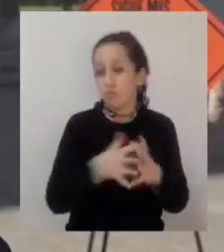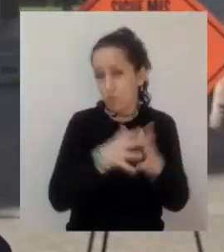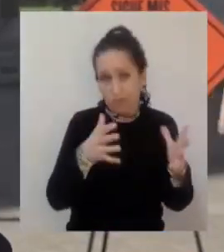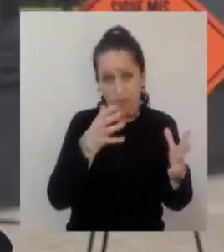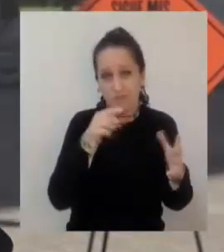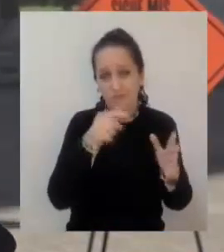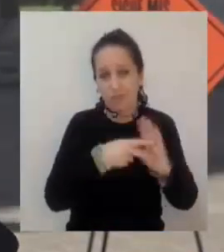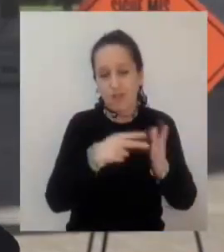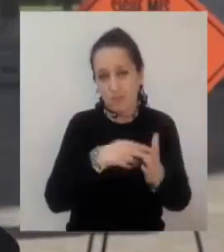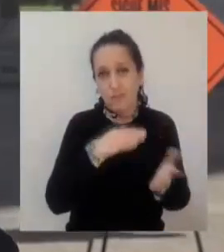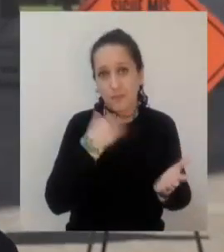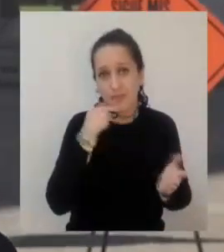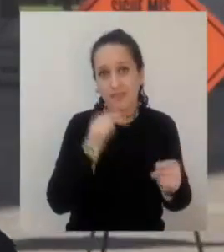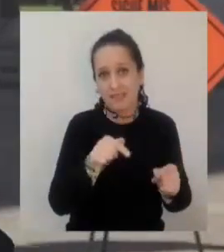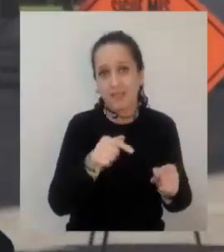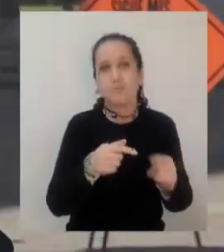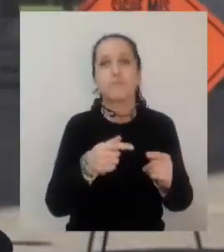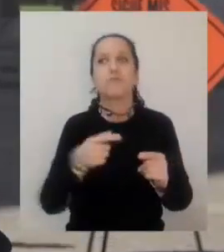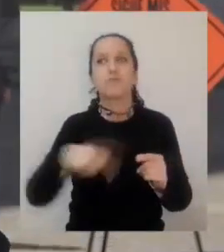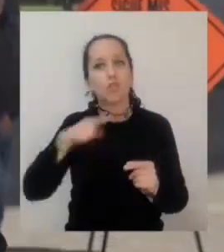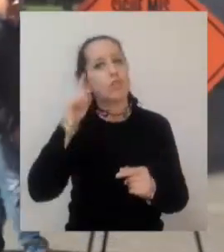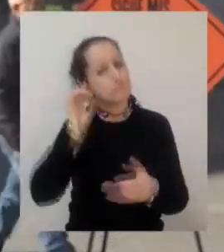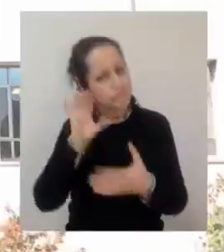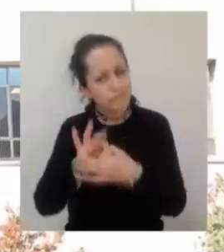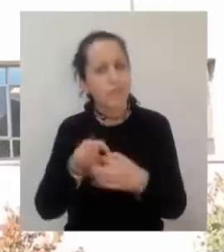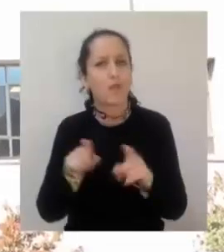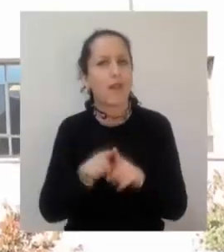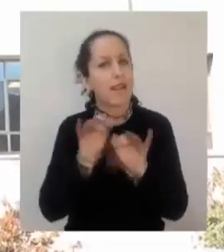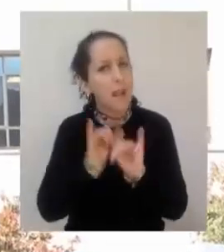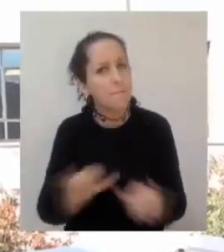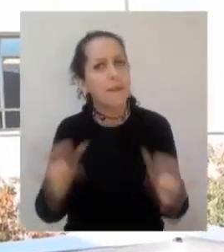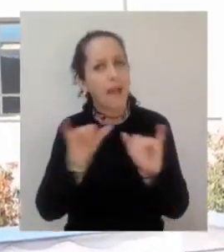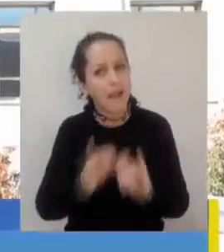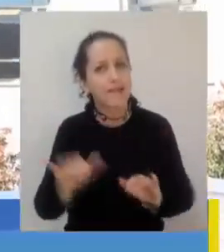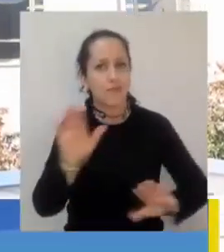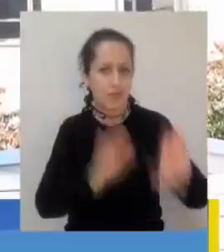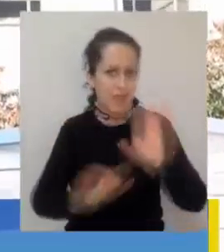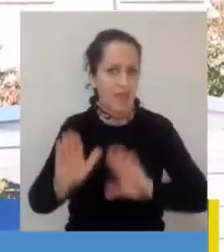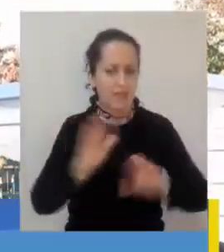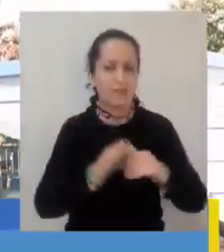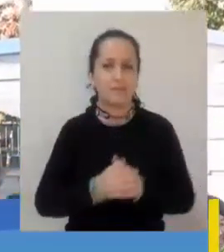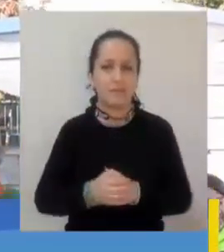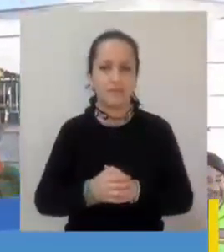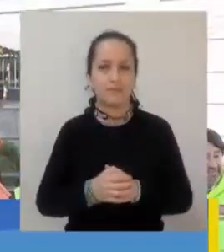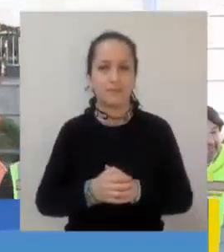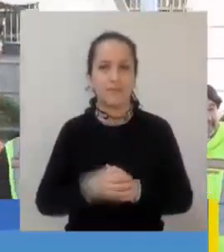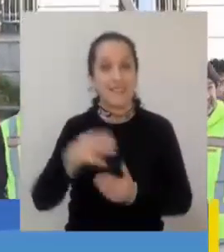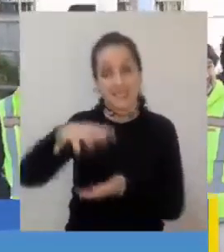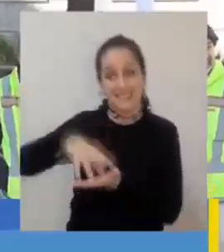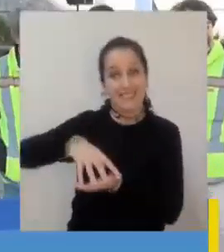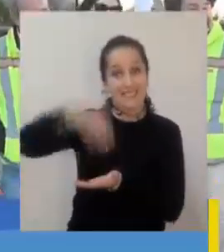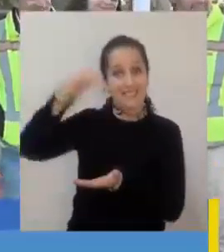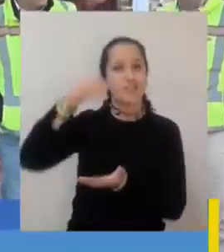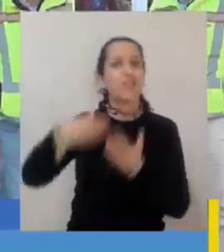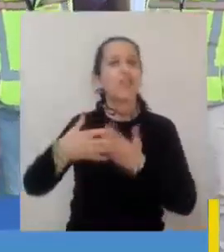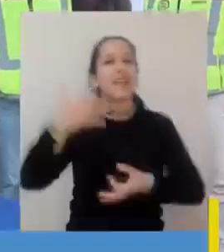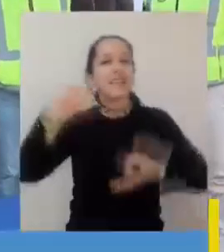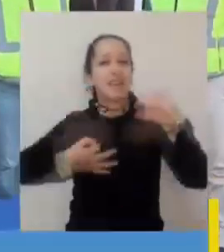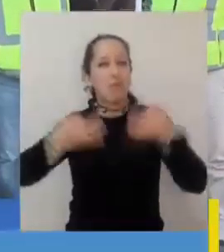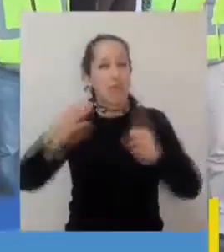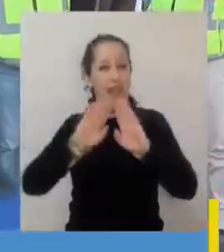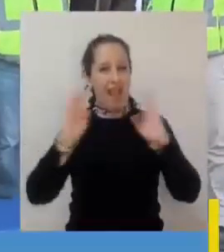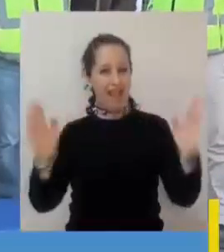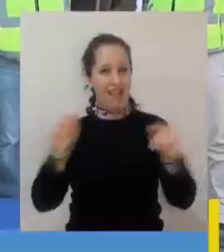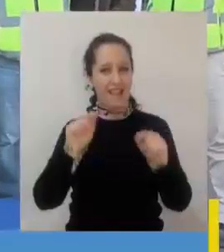principal en esta campaña. La intervención del cono vial en Plaza de Tribunales de Justicia se